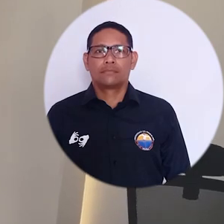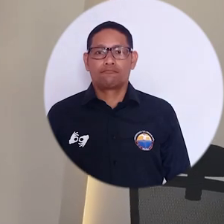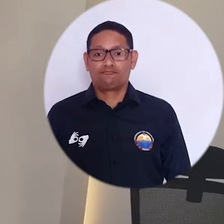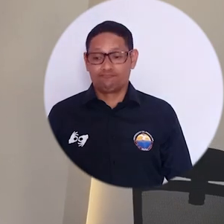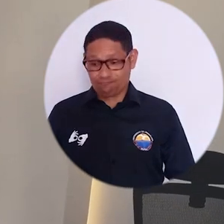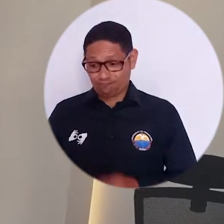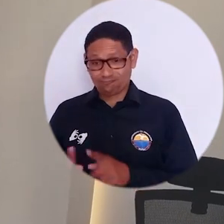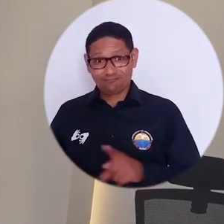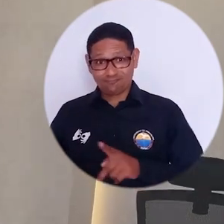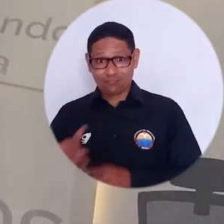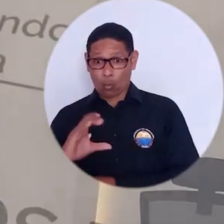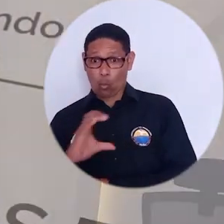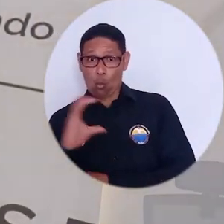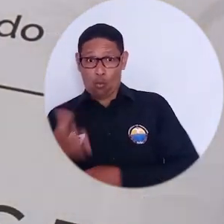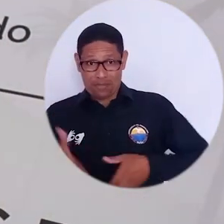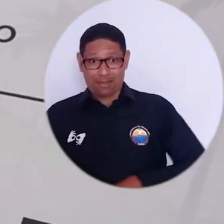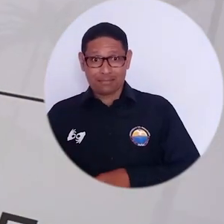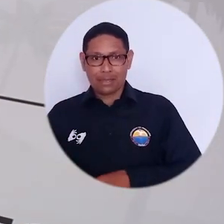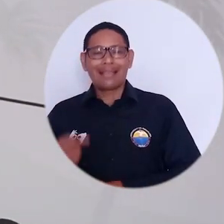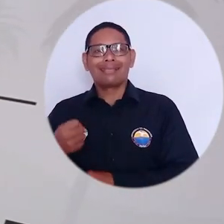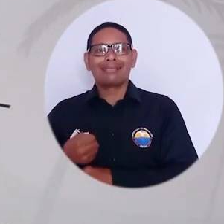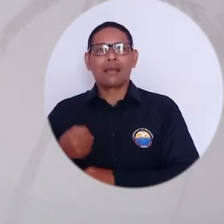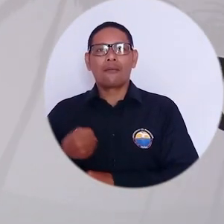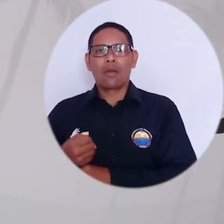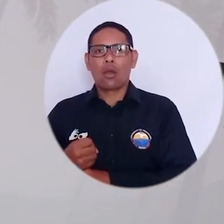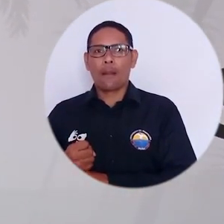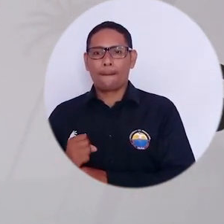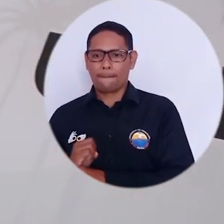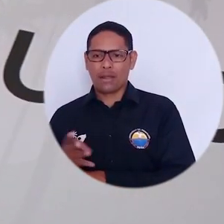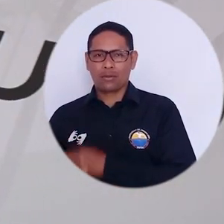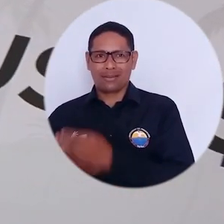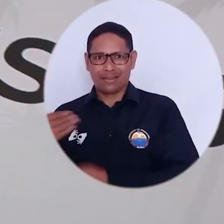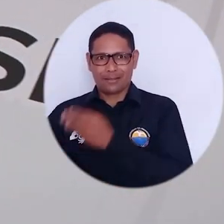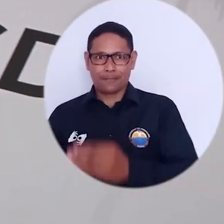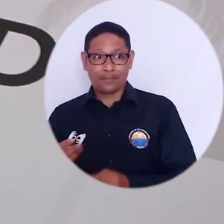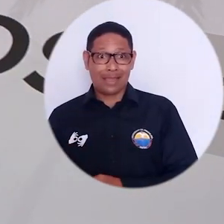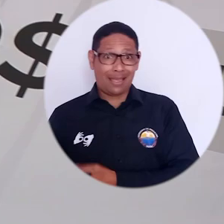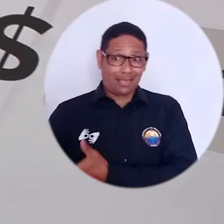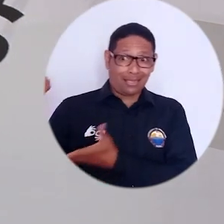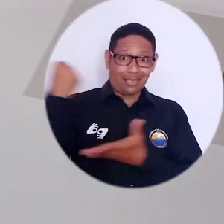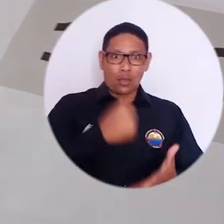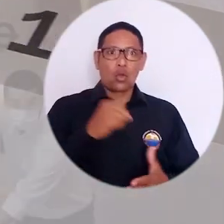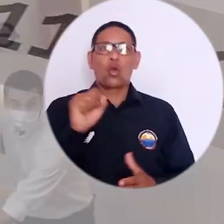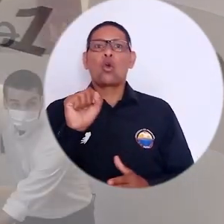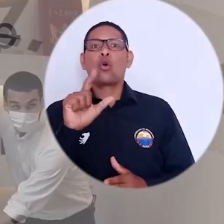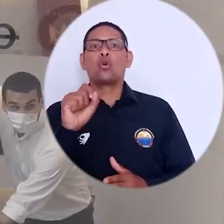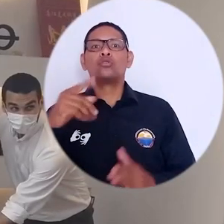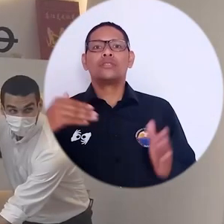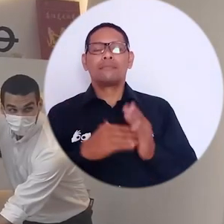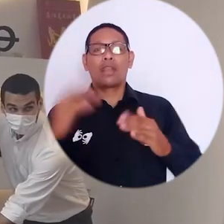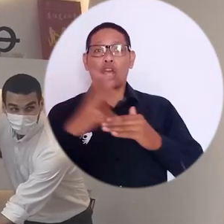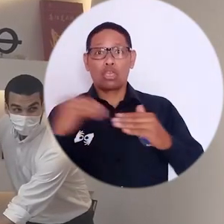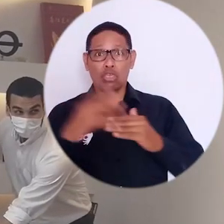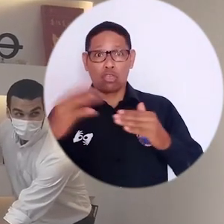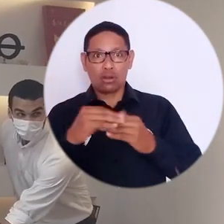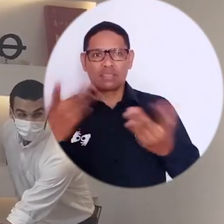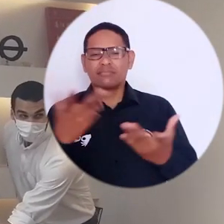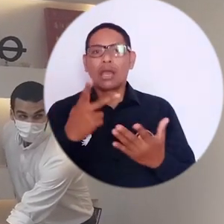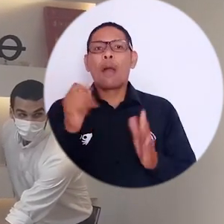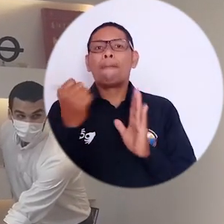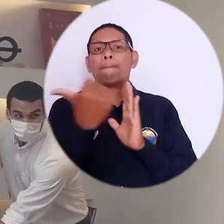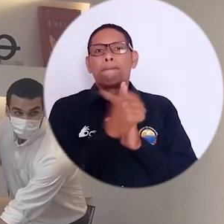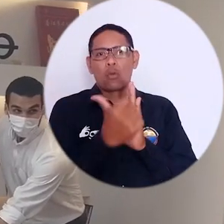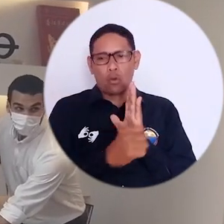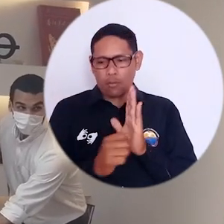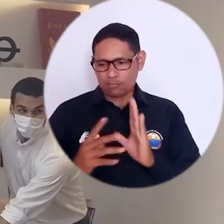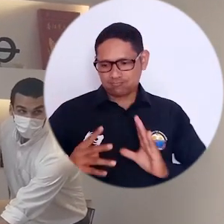Colombianos empleados del Banco Interamericano de Desarrollo aportaron 11 mil dólares a la Universidad de Magdalena para la implementación del